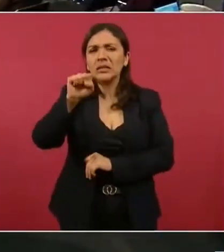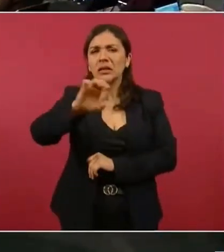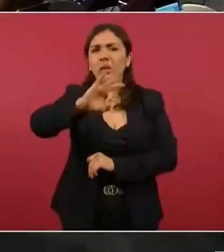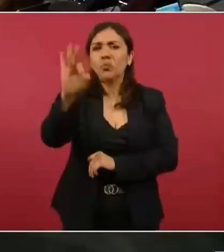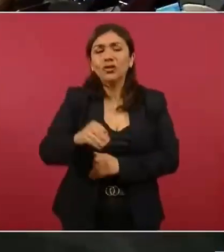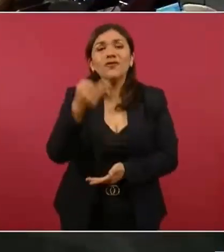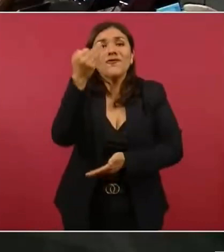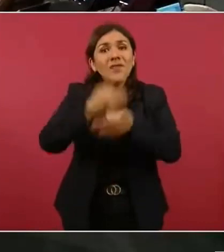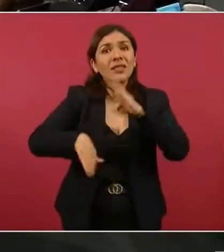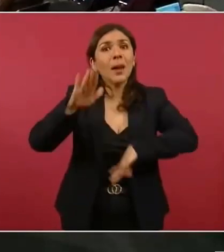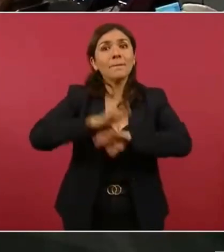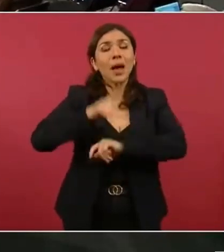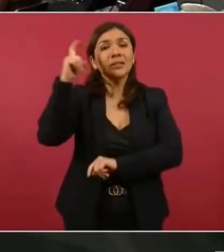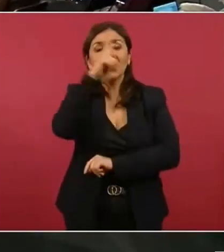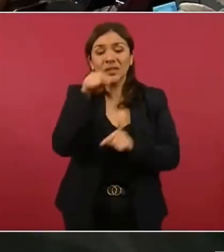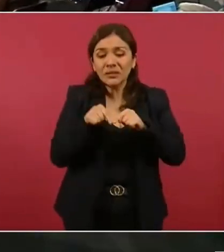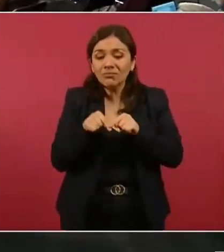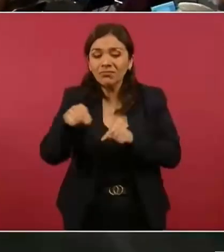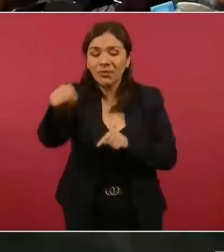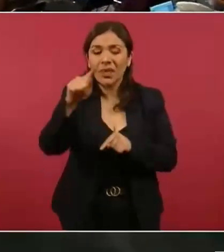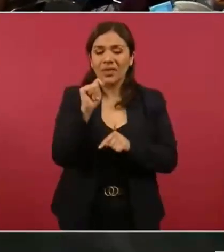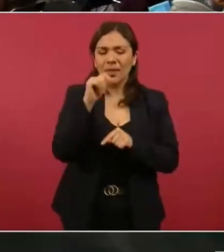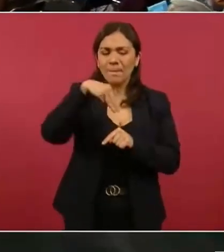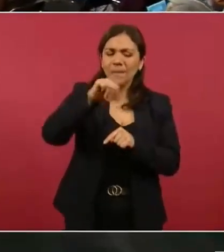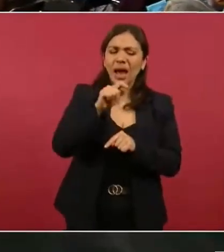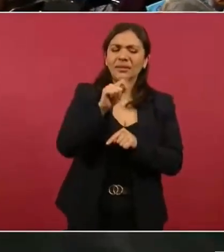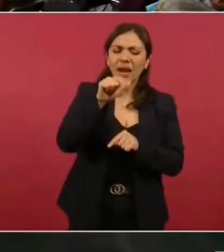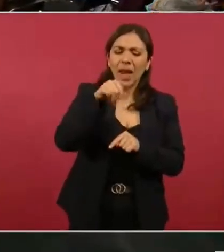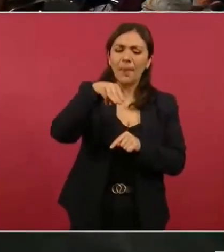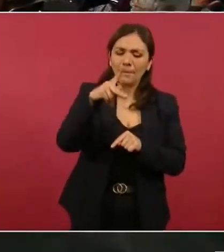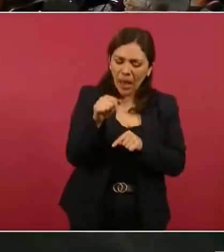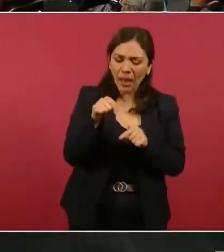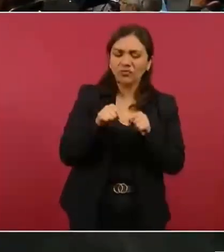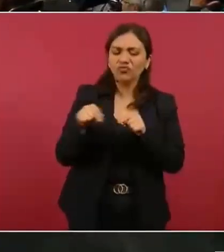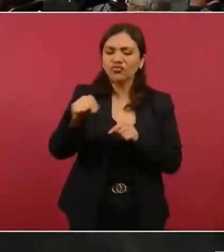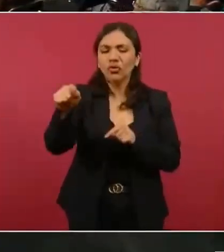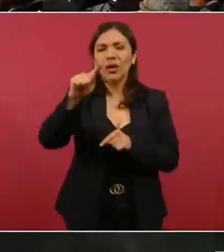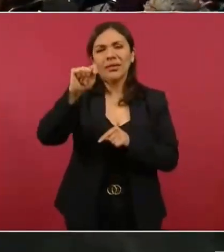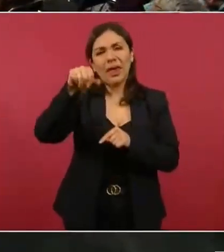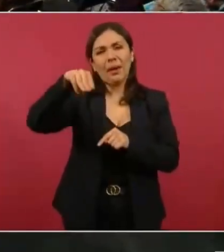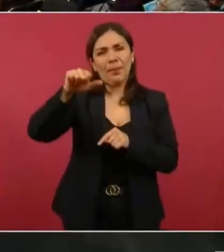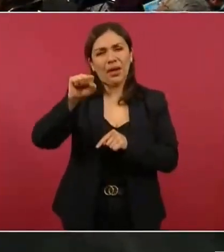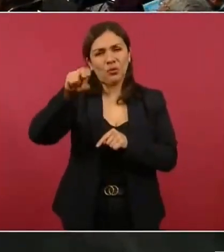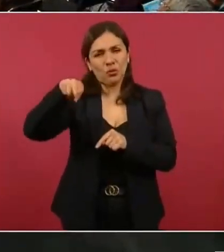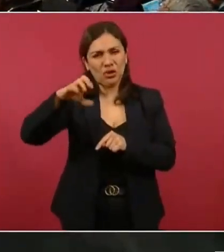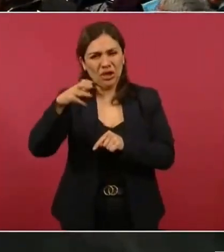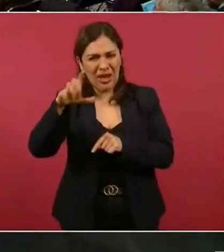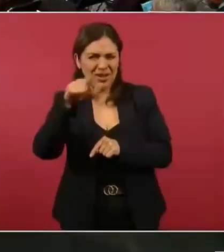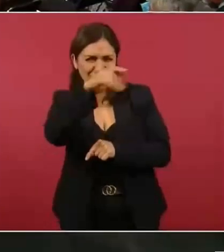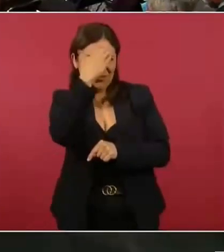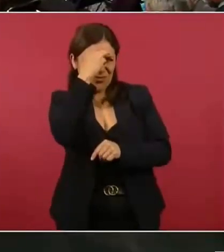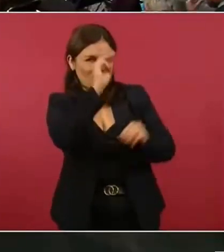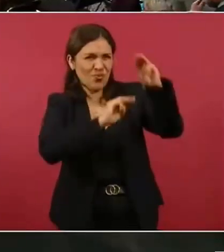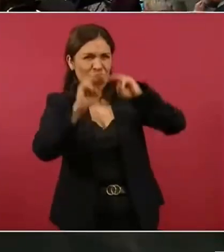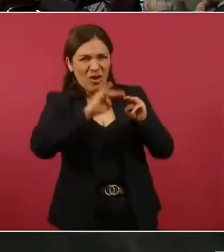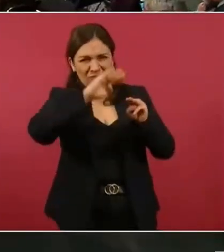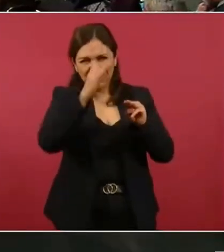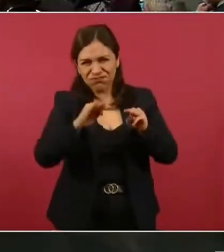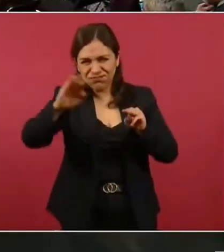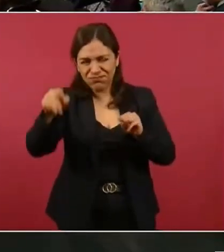complicado que es de Matlapa a Tamazunchale, que es una sierra que usted conoce y la pregunta es si